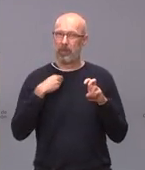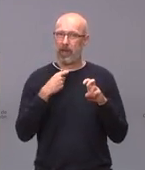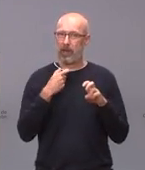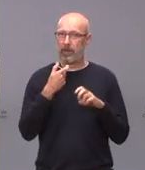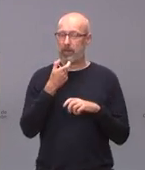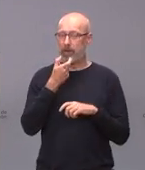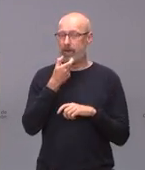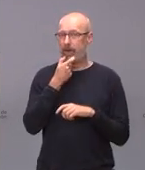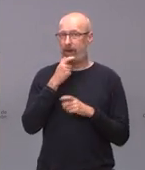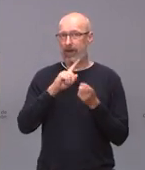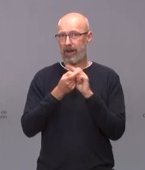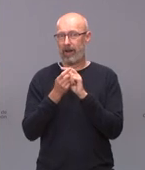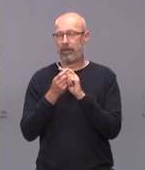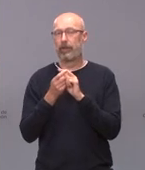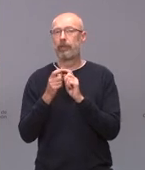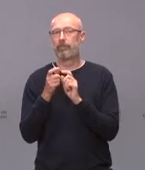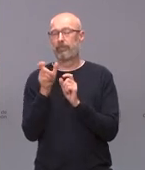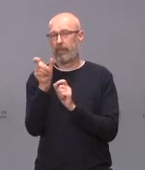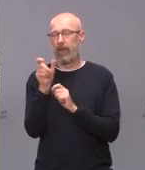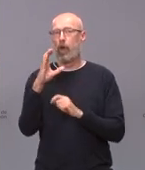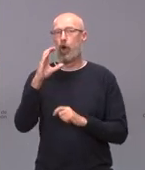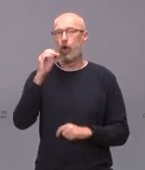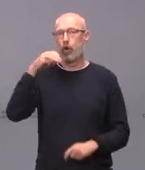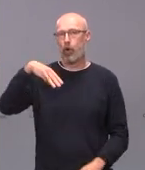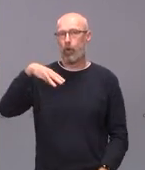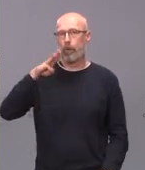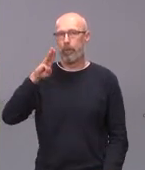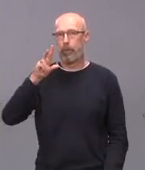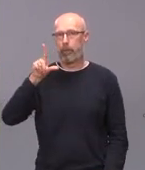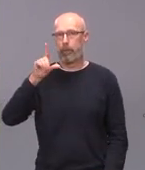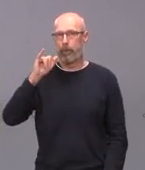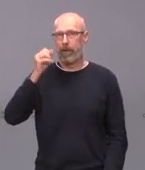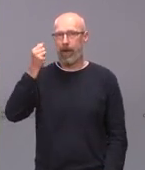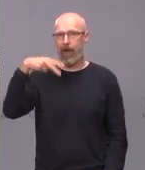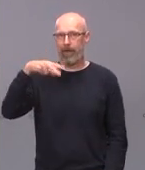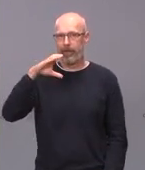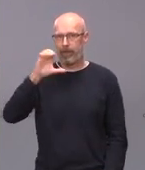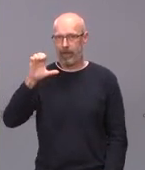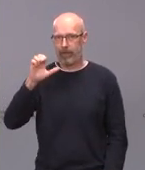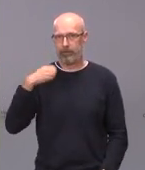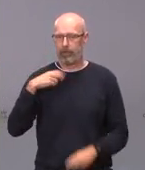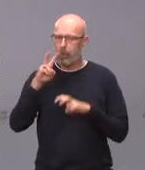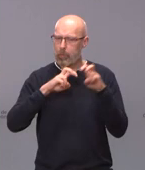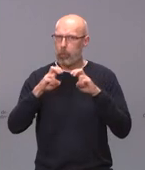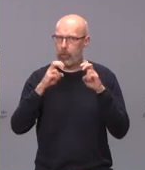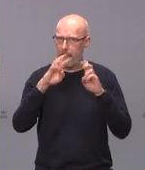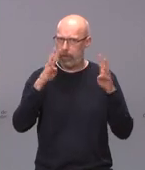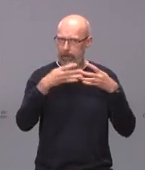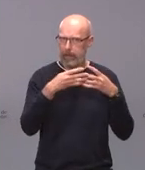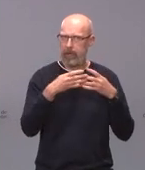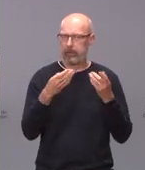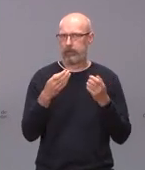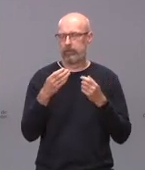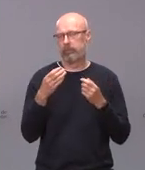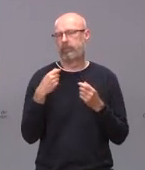escribiría compliance si busca en cualquier buscador de internet podrá encontrar información al respecto compliance